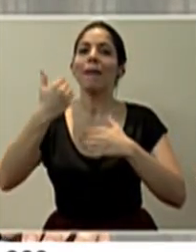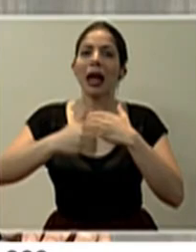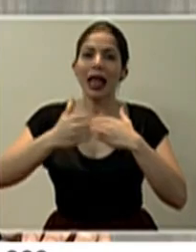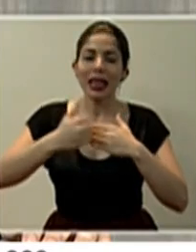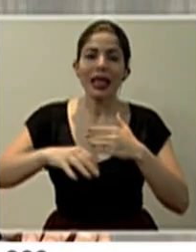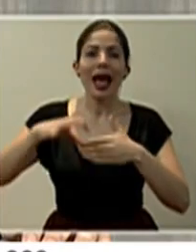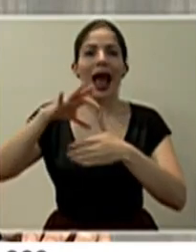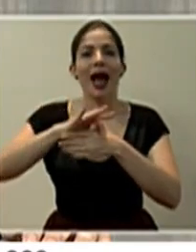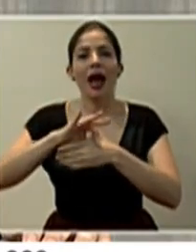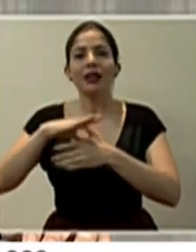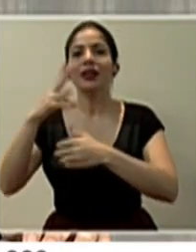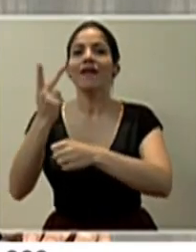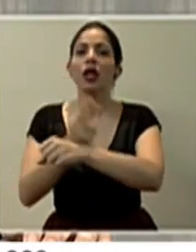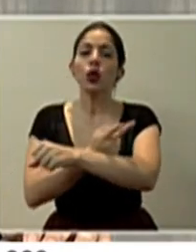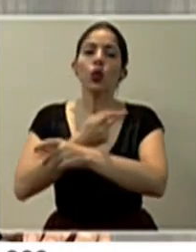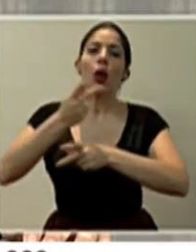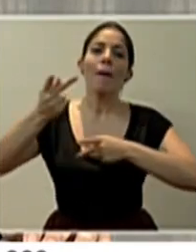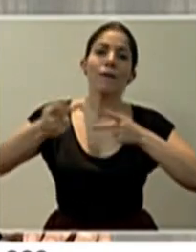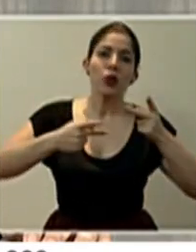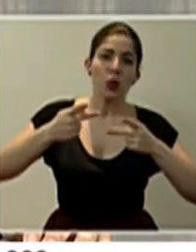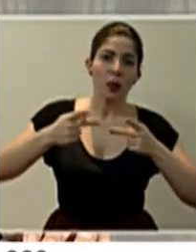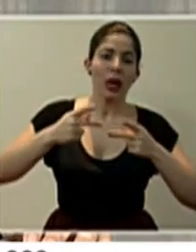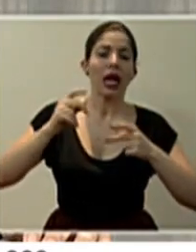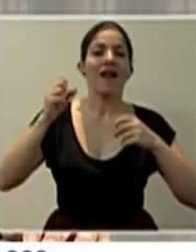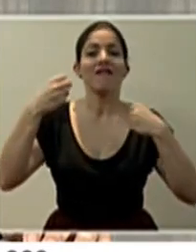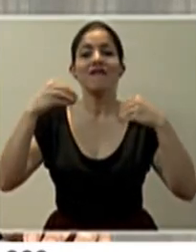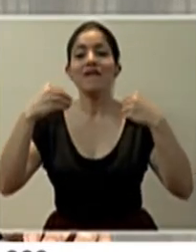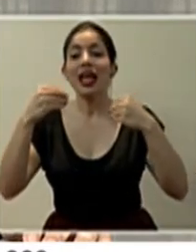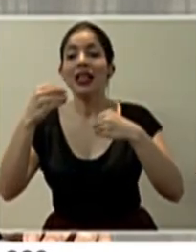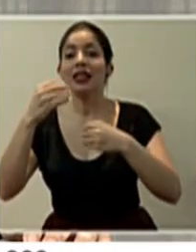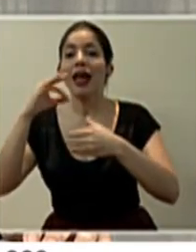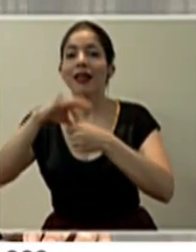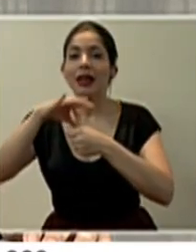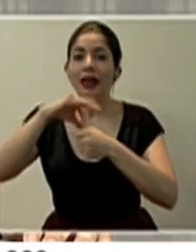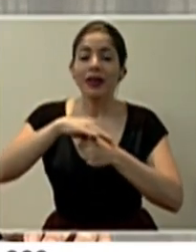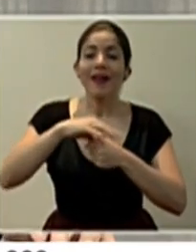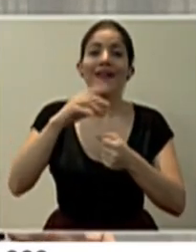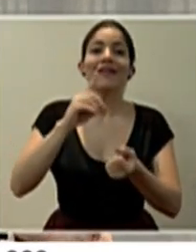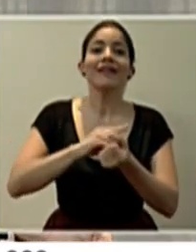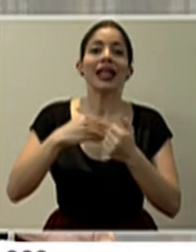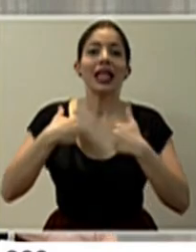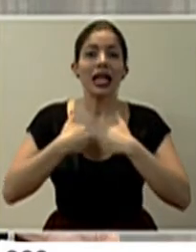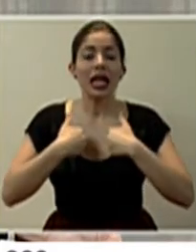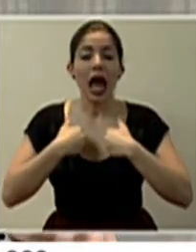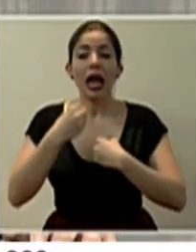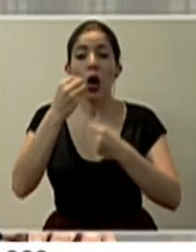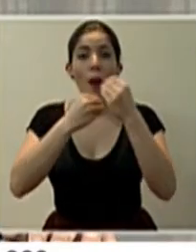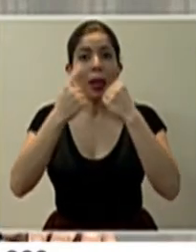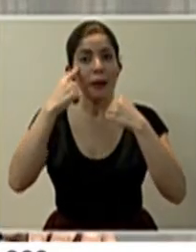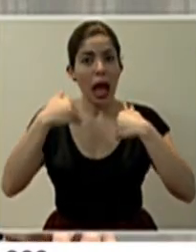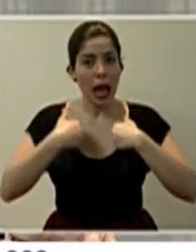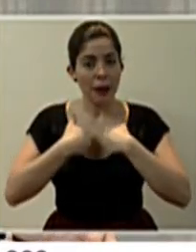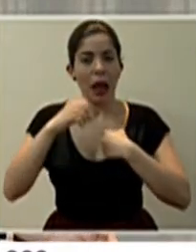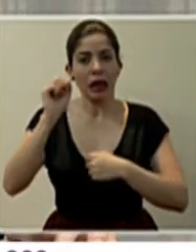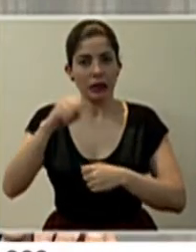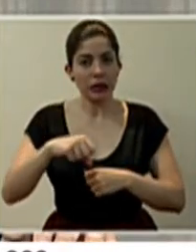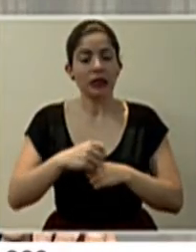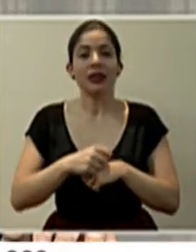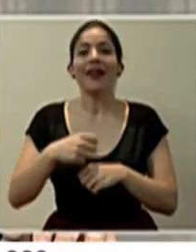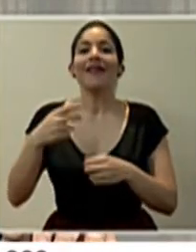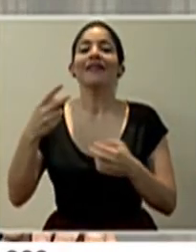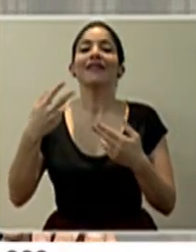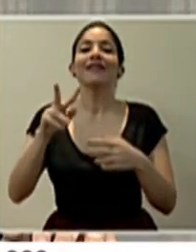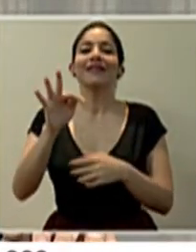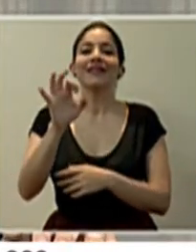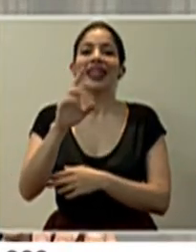carnicerías, velulerías, pulperías, venta de insumos agropecuarios, veterinarios, alimentos para animales, ferreterías,